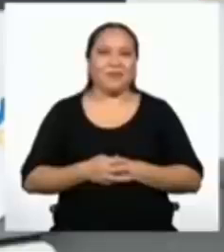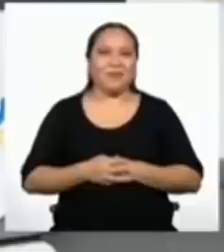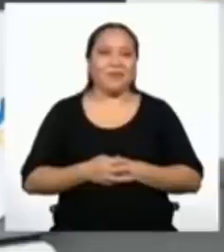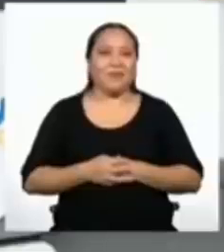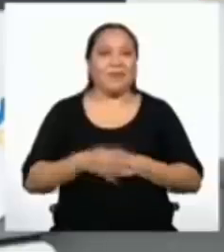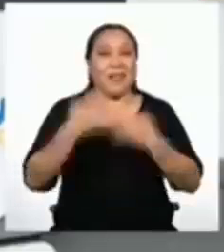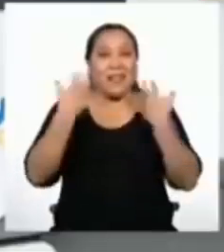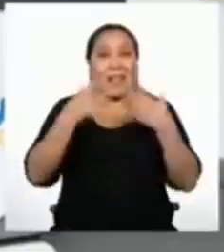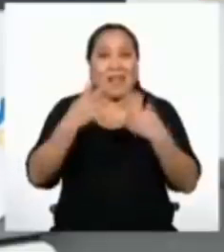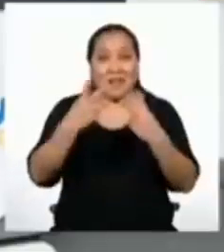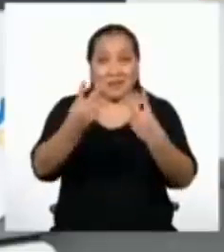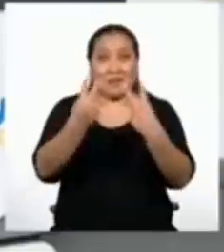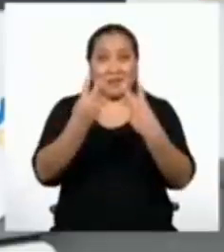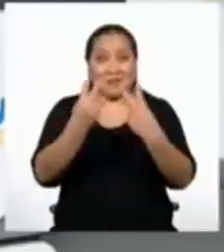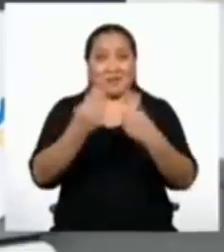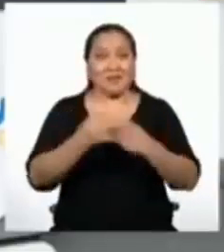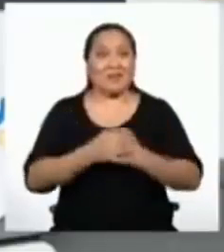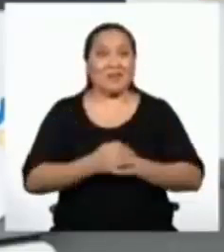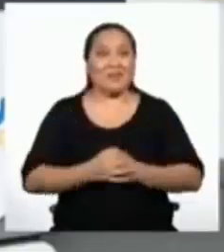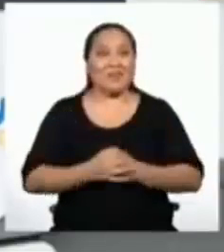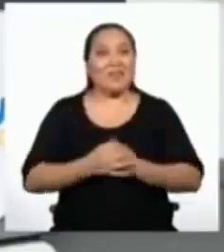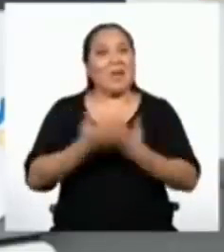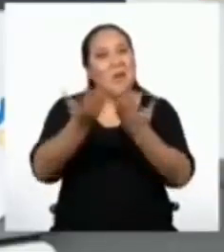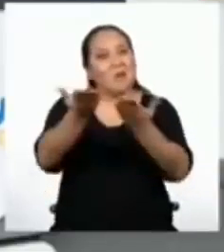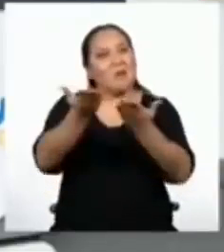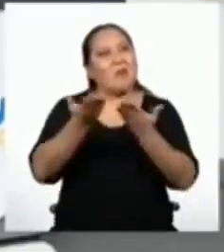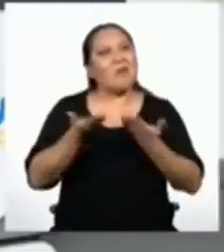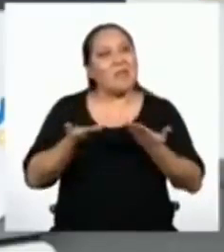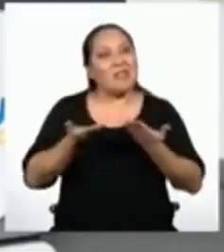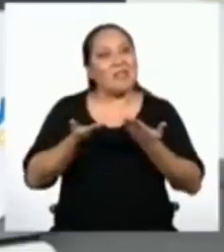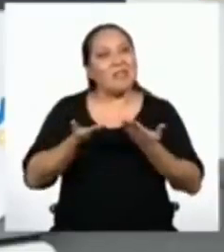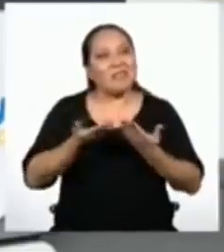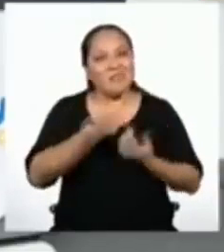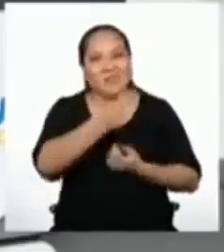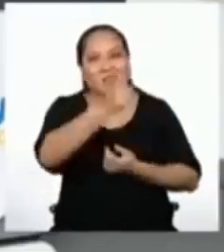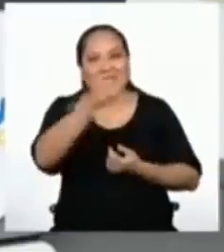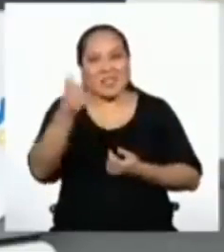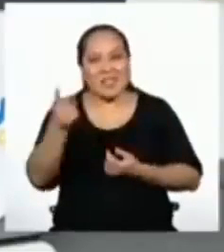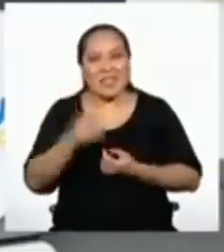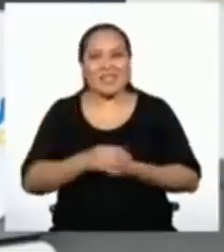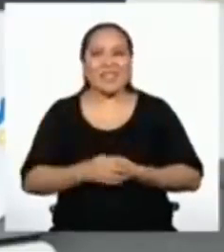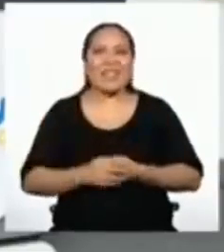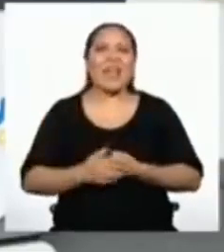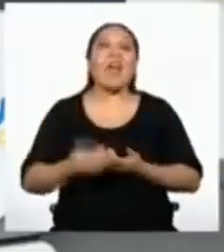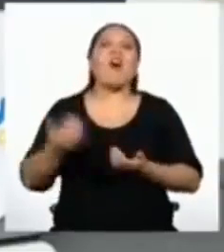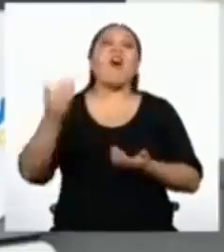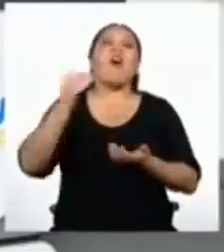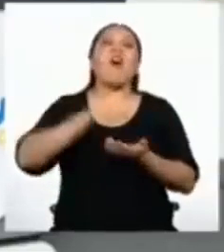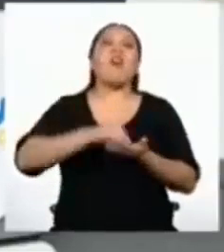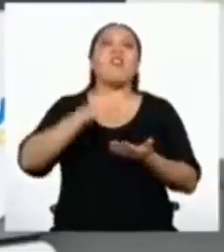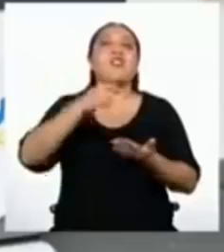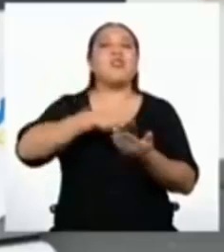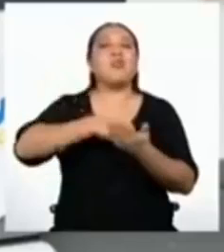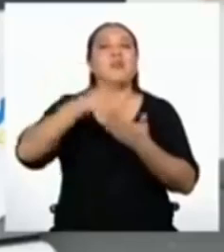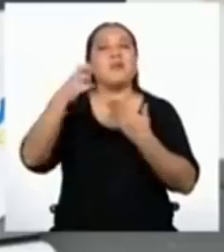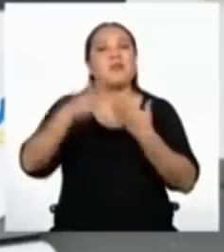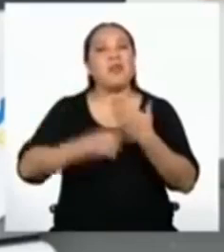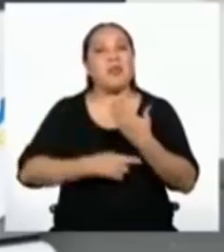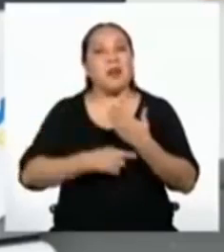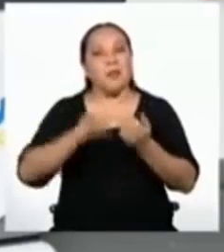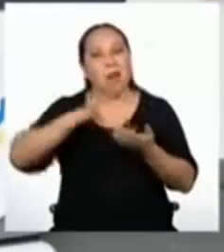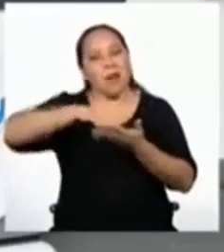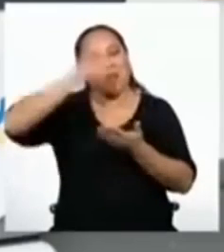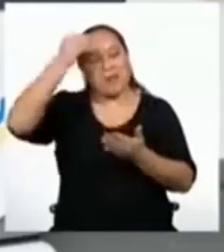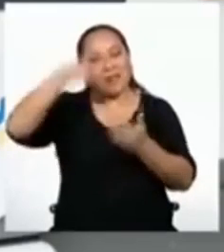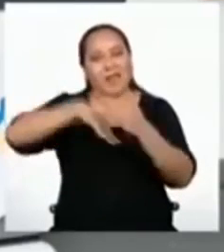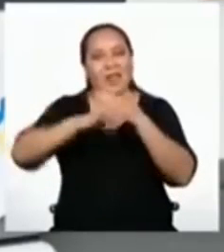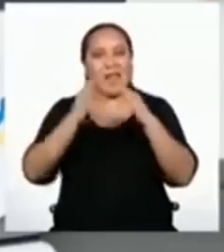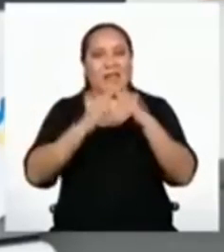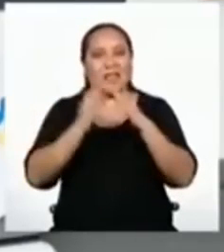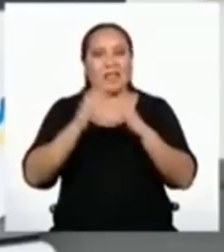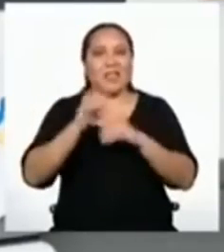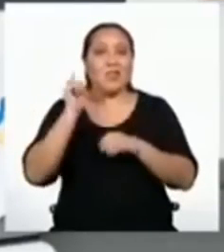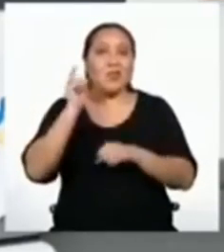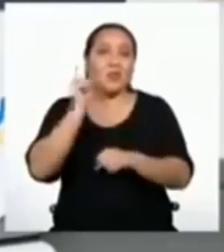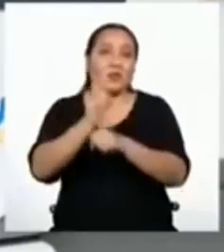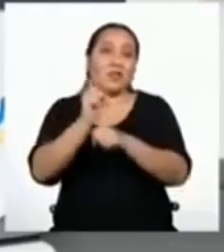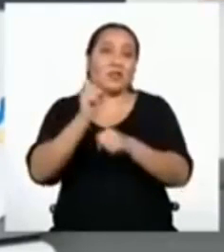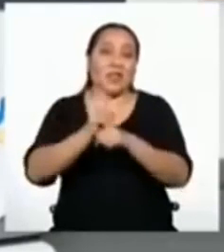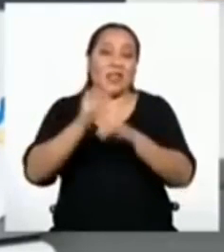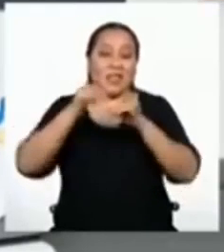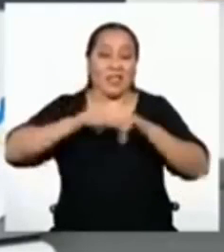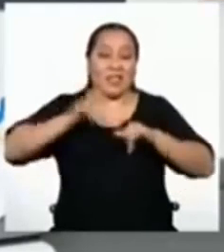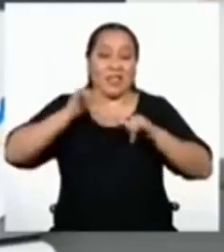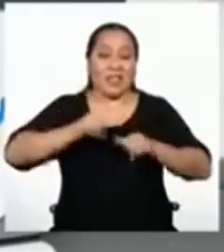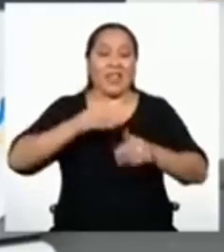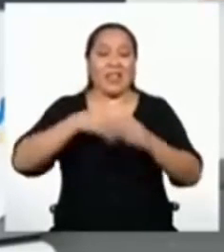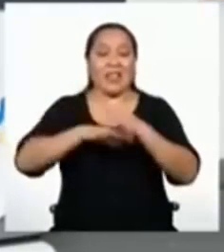Ya están aquí. Bienvenidas y bienvenidos a otra edición de Aprendo en Casa, tu programa educativo en la